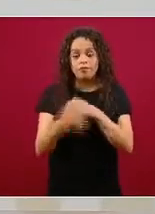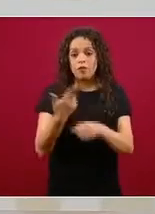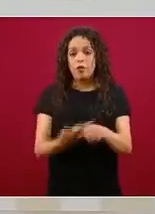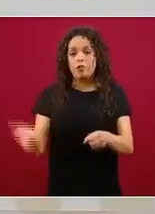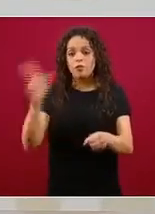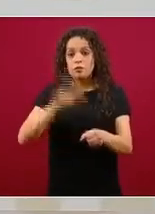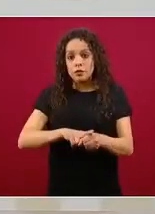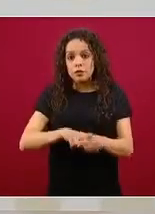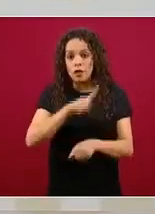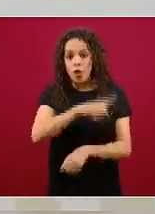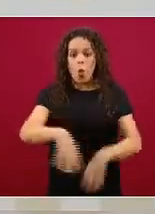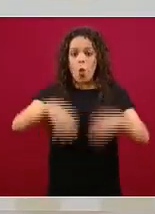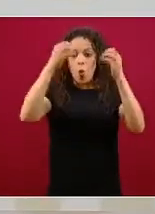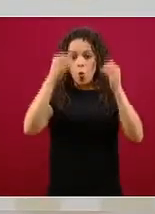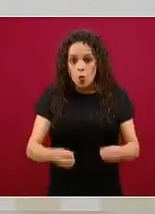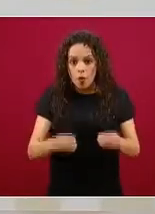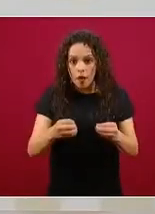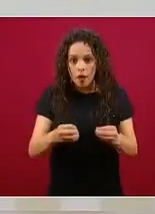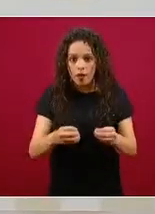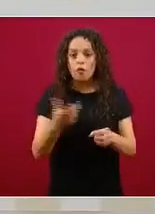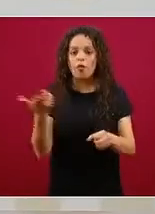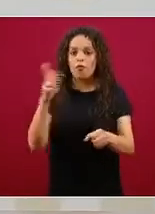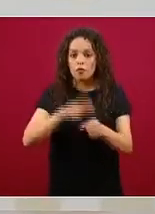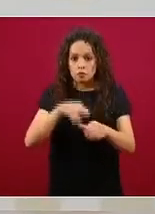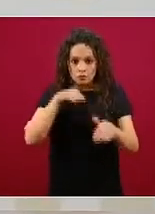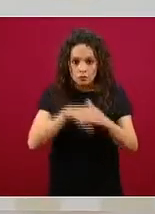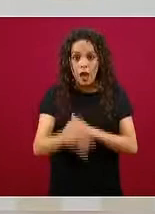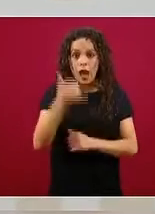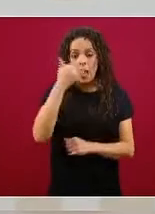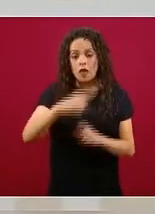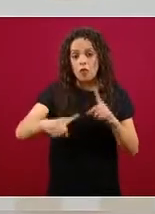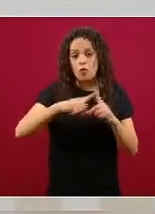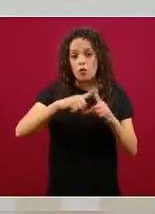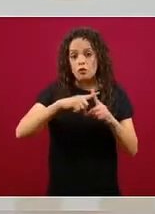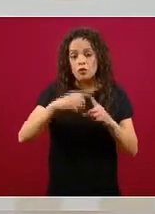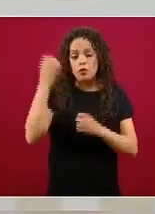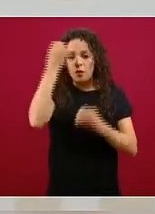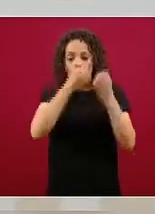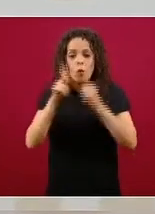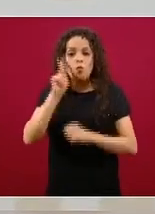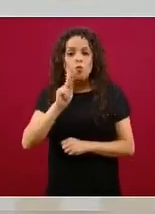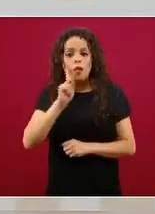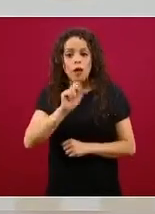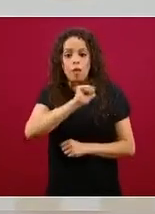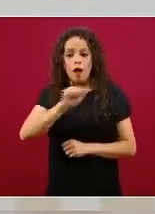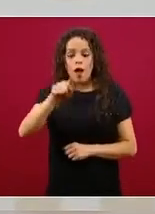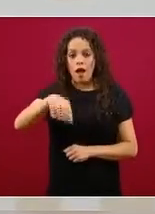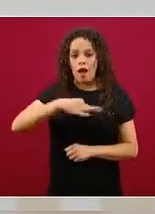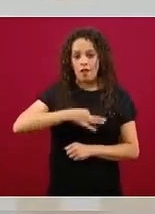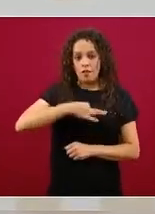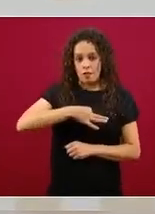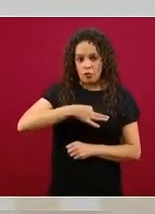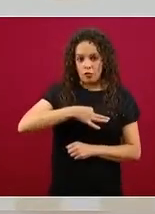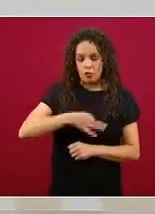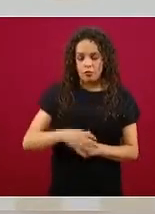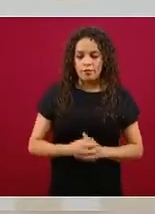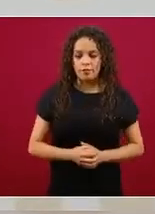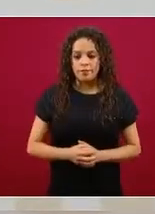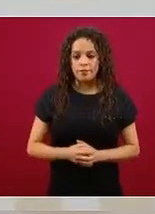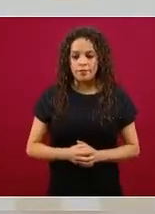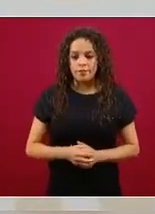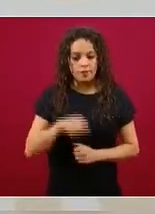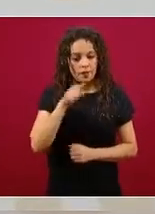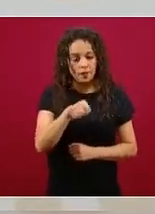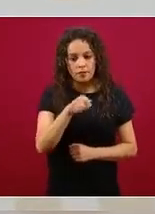la ocupación de los servicios hospitalarios y la positividad al virus prácticamente ninguno de estos fenómenos son directamente